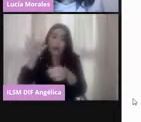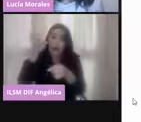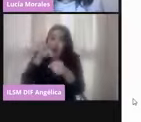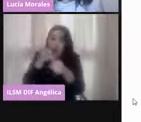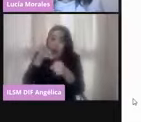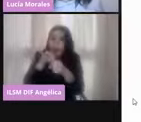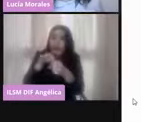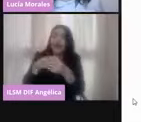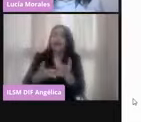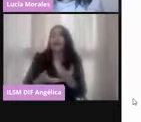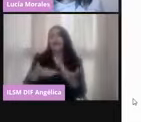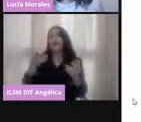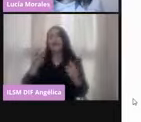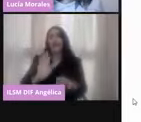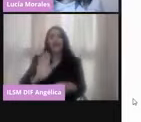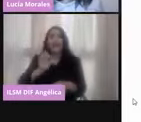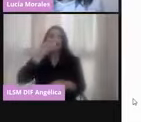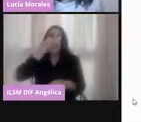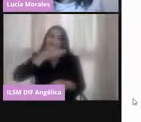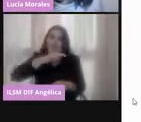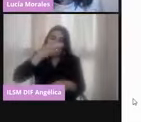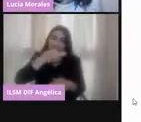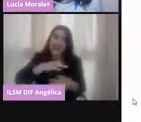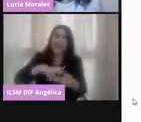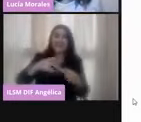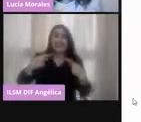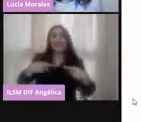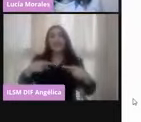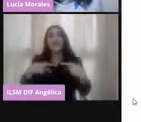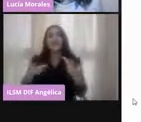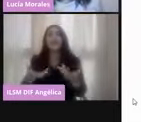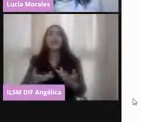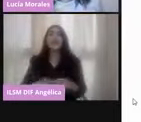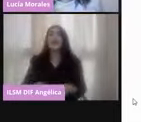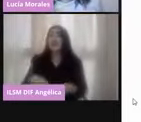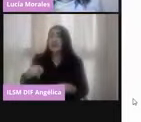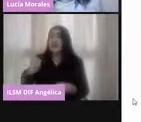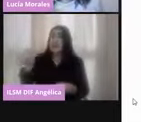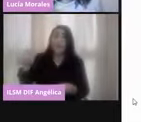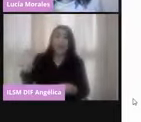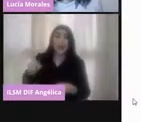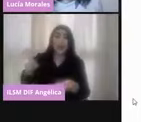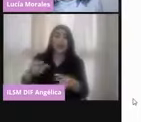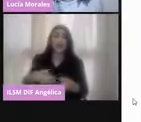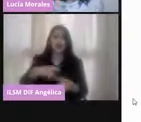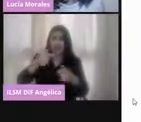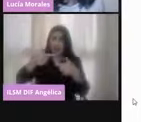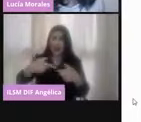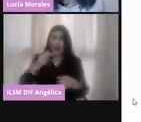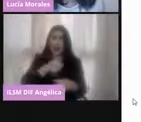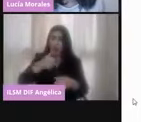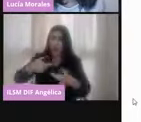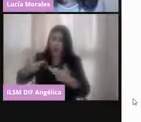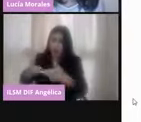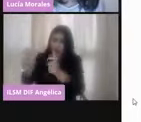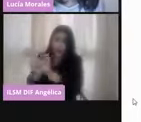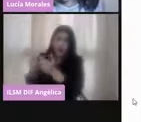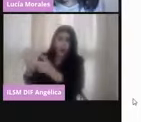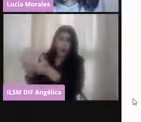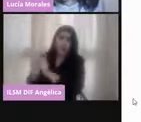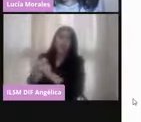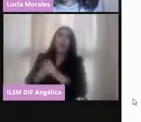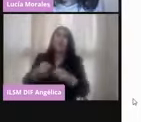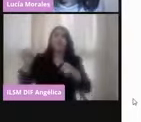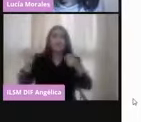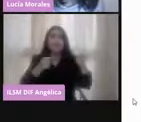la fiesta cívica por excelencia de nuestro país. Entonces, estas personas que integran las mesas directivas de casilla son quienes van a recibir los